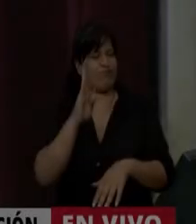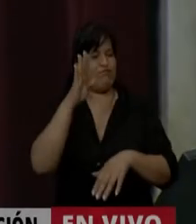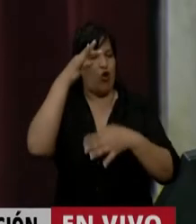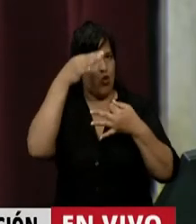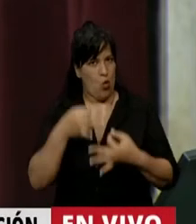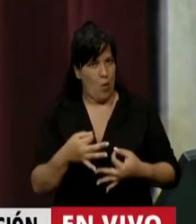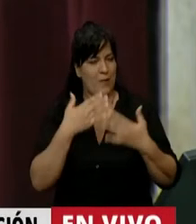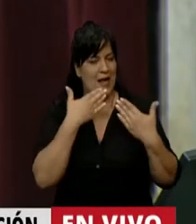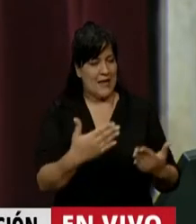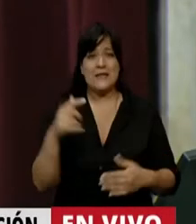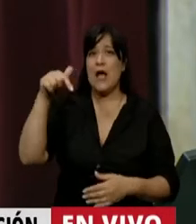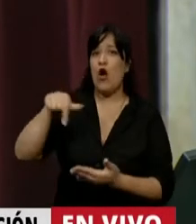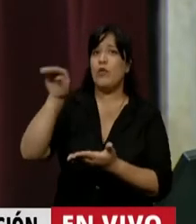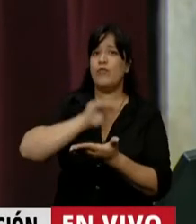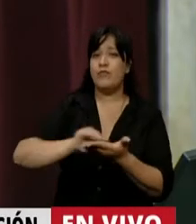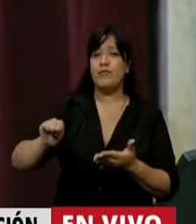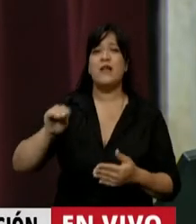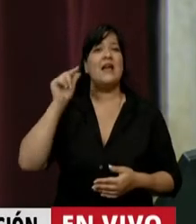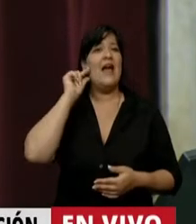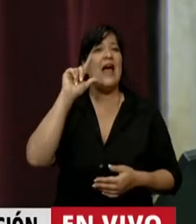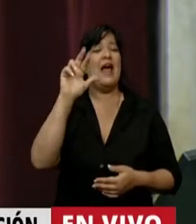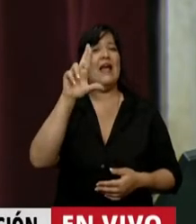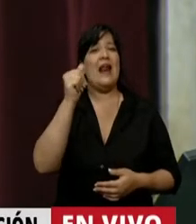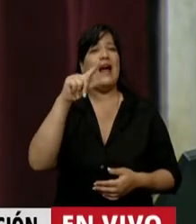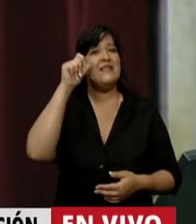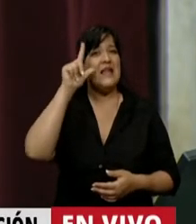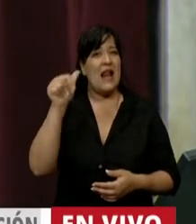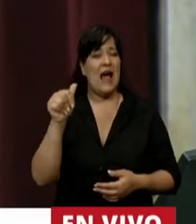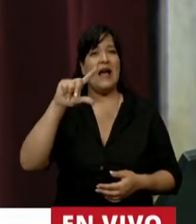En el uso de la palabra, la diputada Graciela Caceliés.